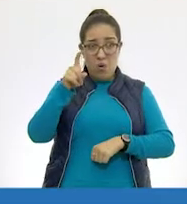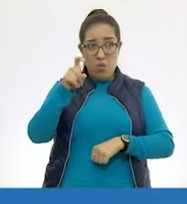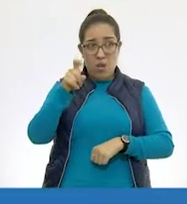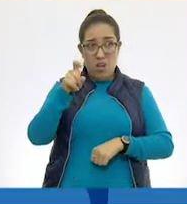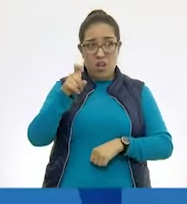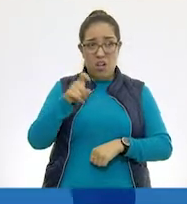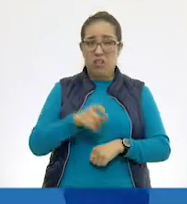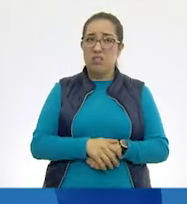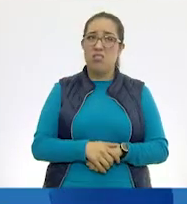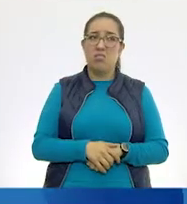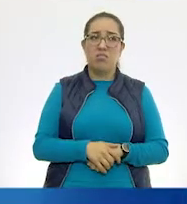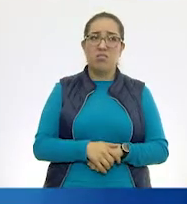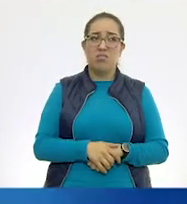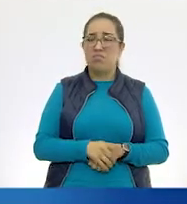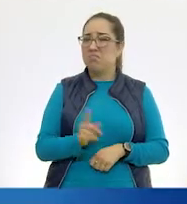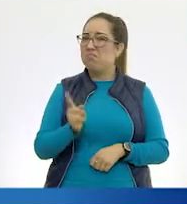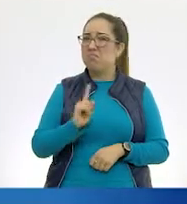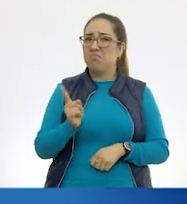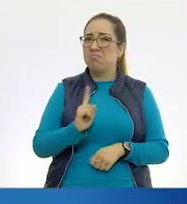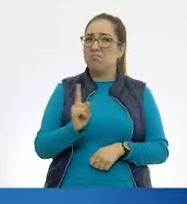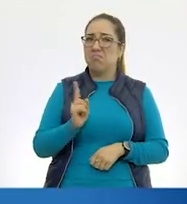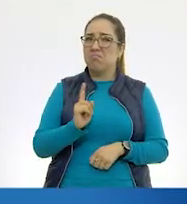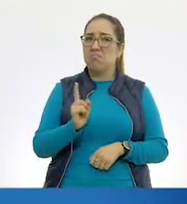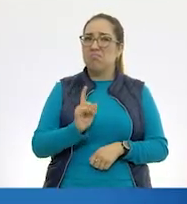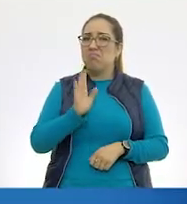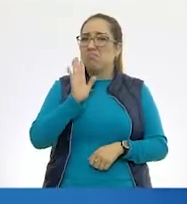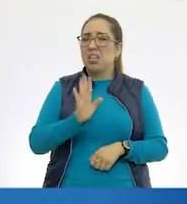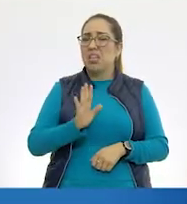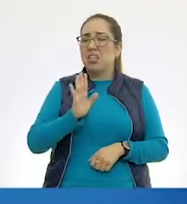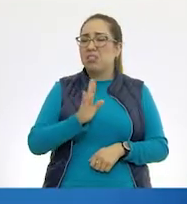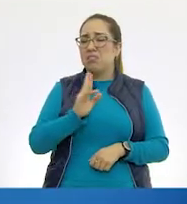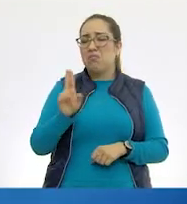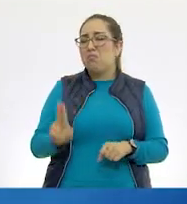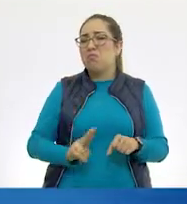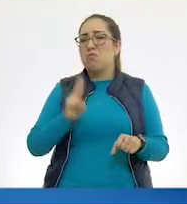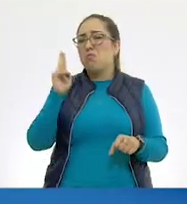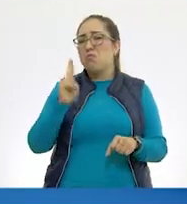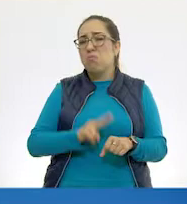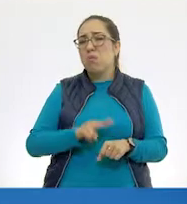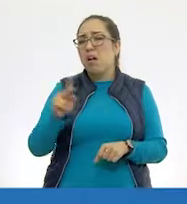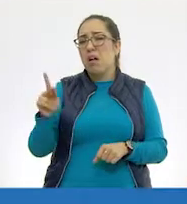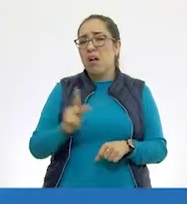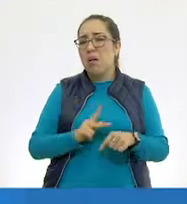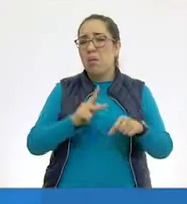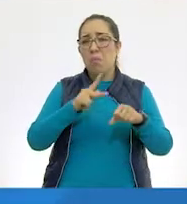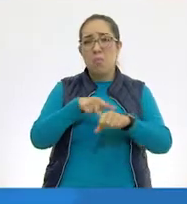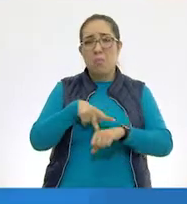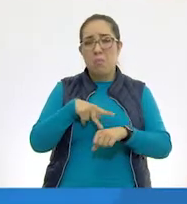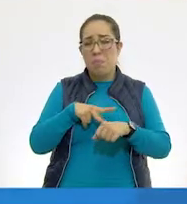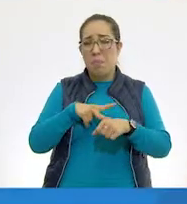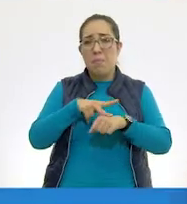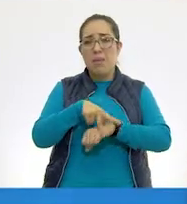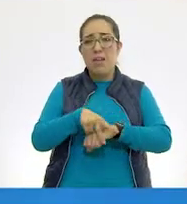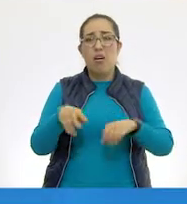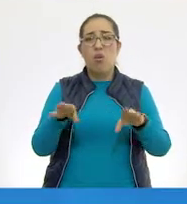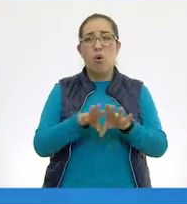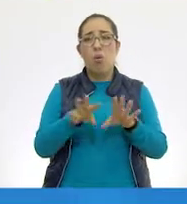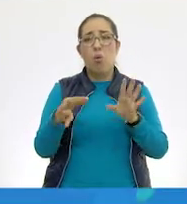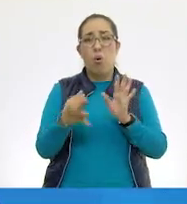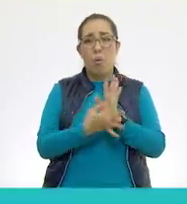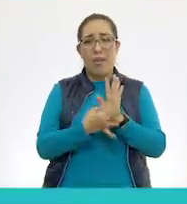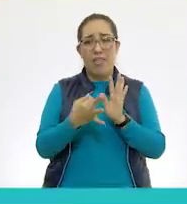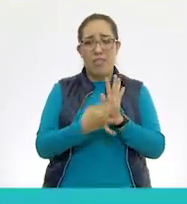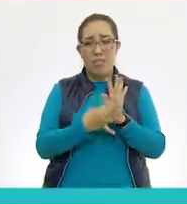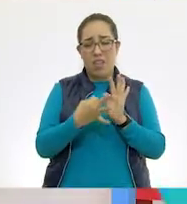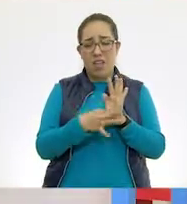Pues en realidad no se ve tan húmeda. Se ve como muy, muy sólida y hasta metálica, maestra. Sí, pero